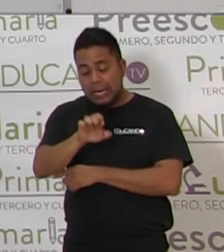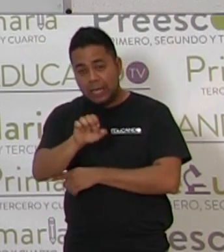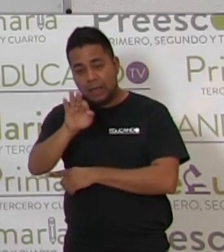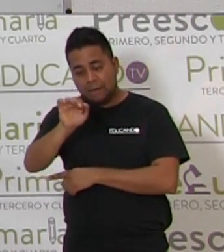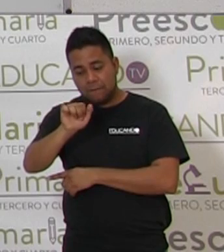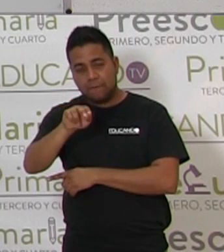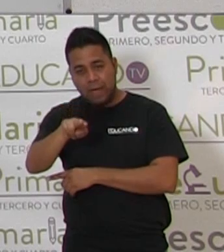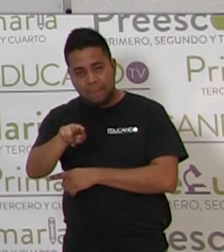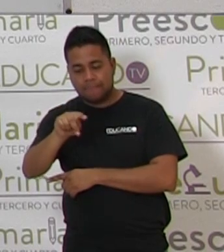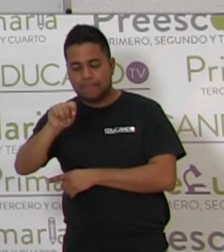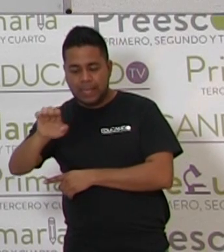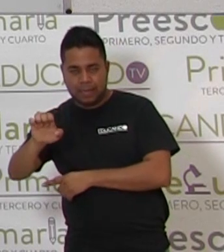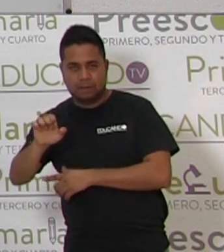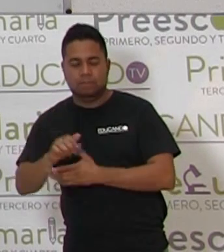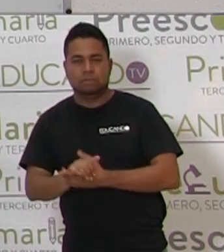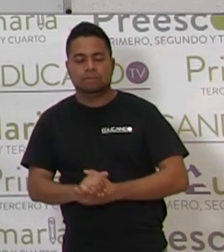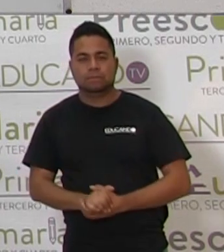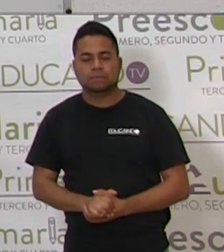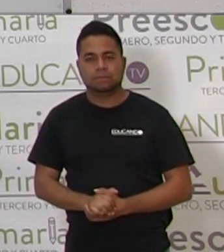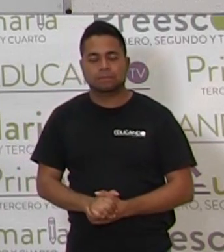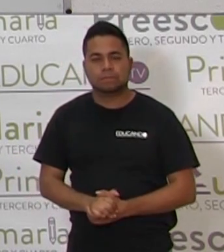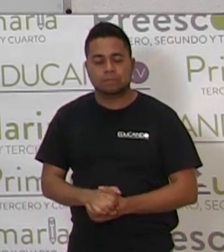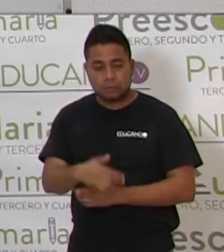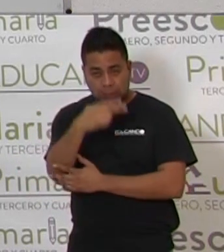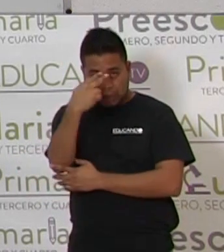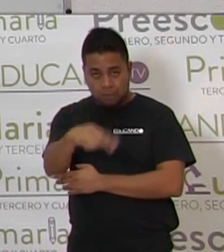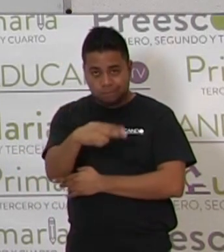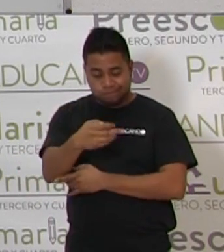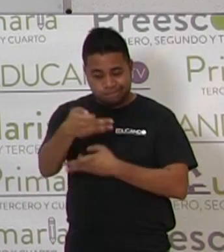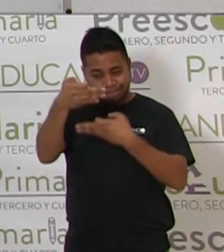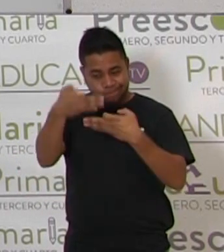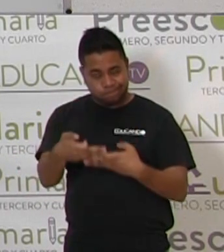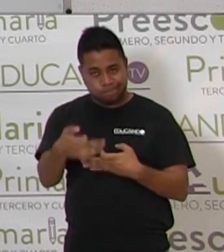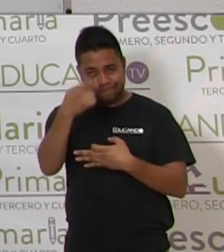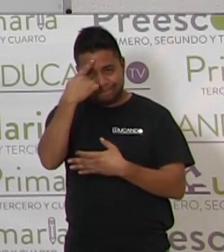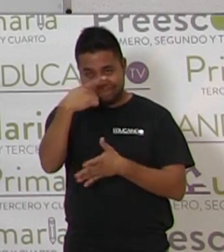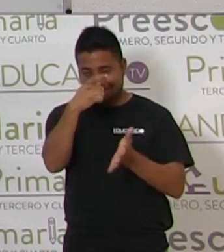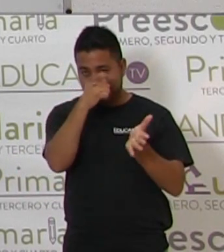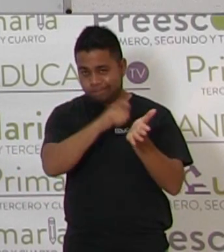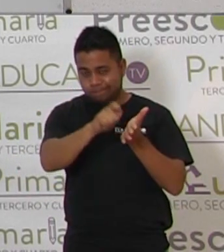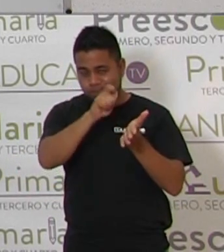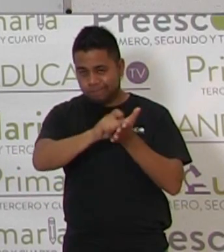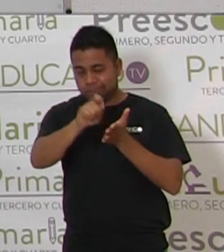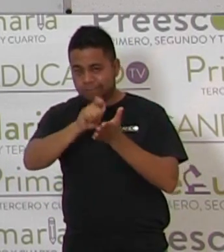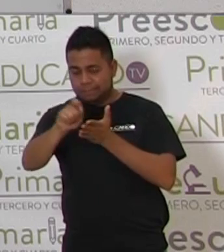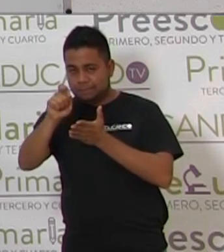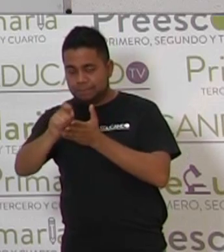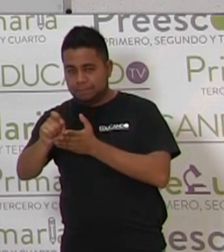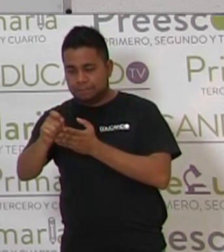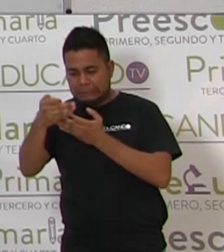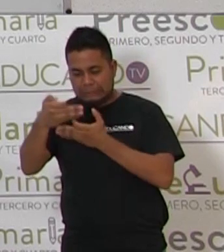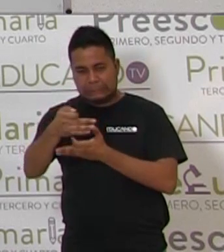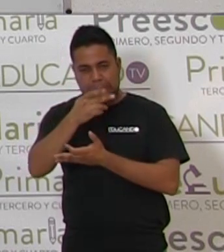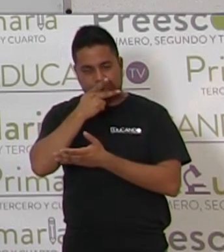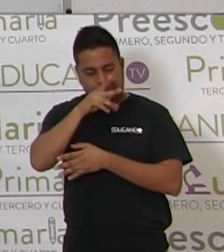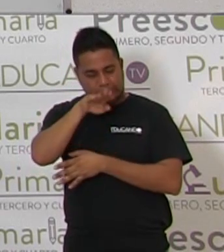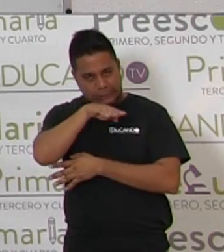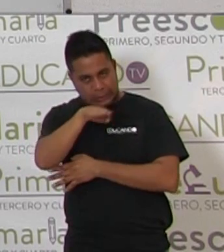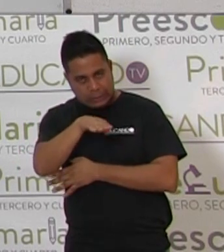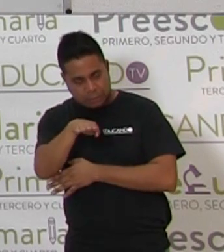-le-fante. Y el nombre correcto para escribir elefante,